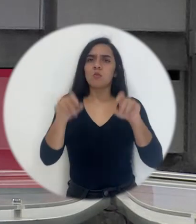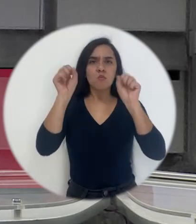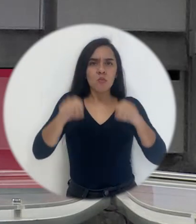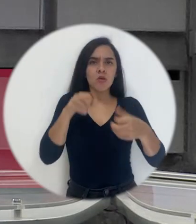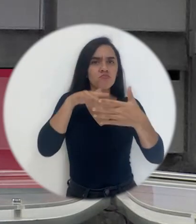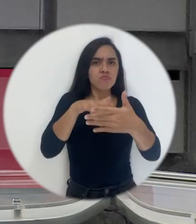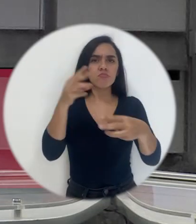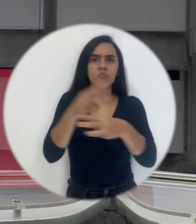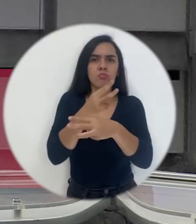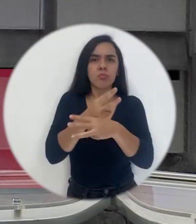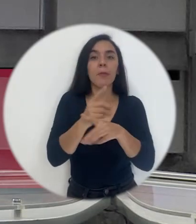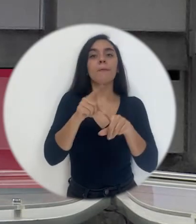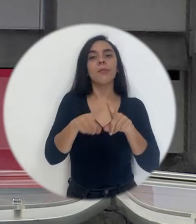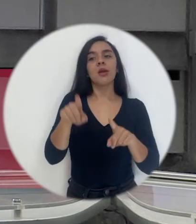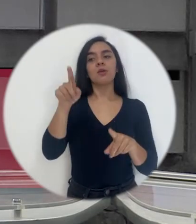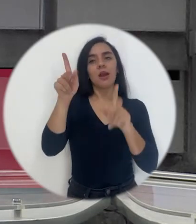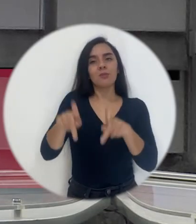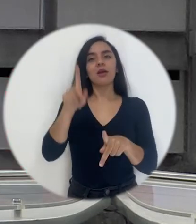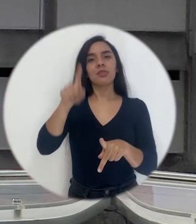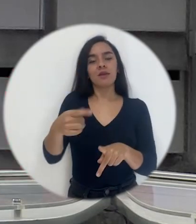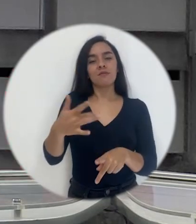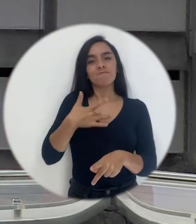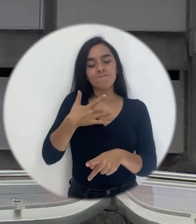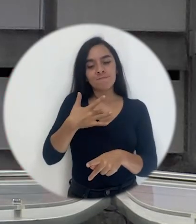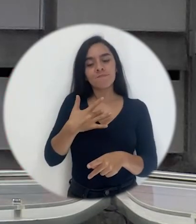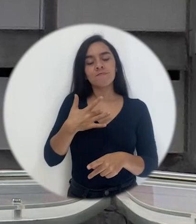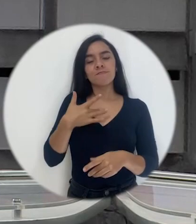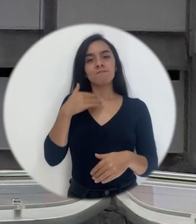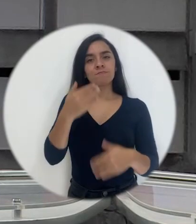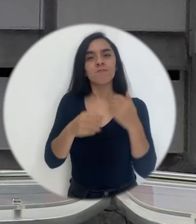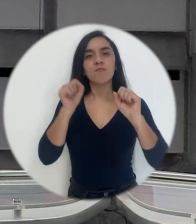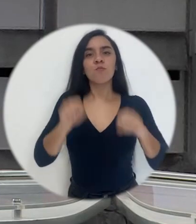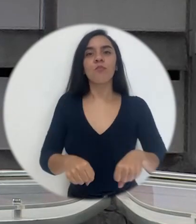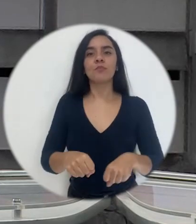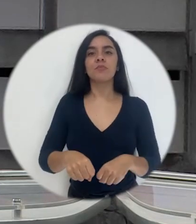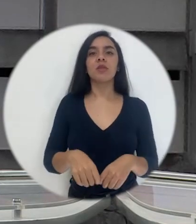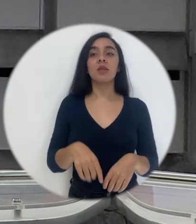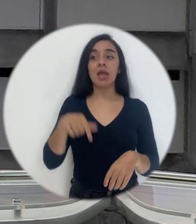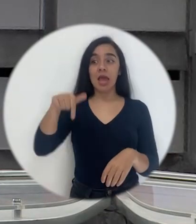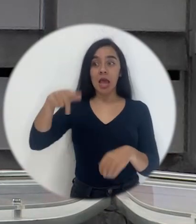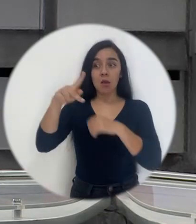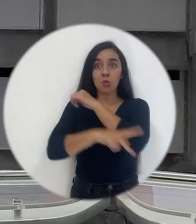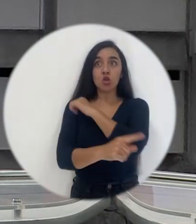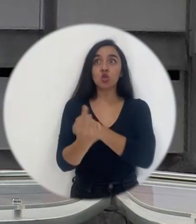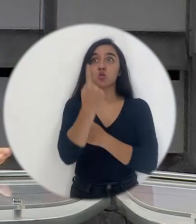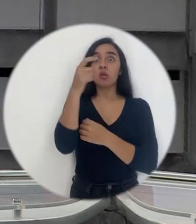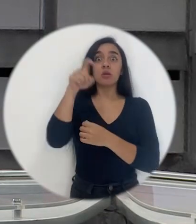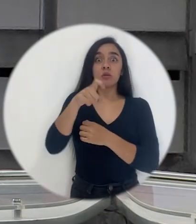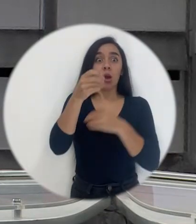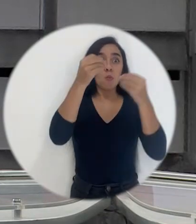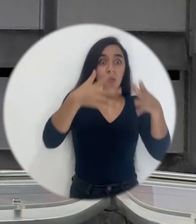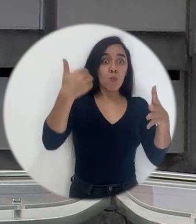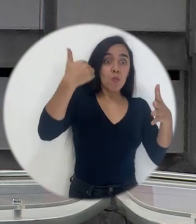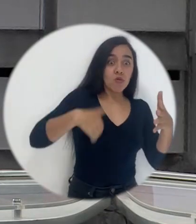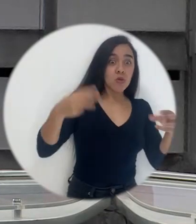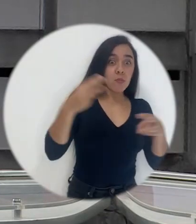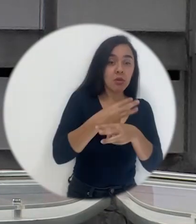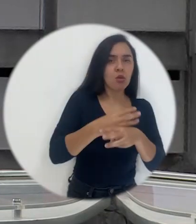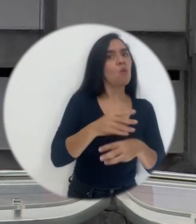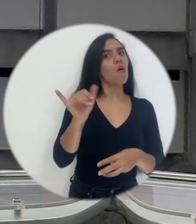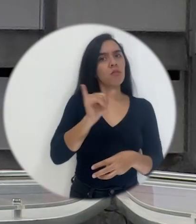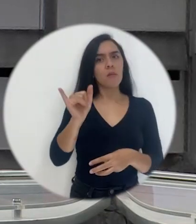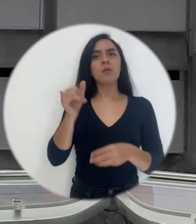siempre que se lo planteo el país necesita no solamente profesores de matemáticas requiere profesoras de matemáticas